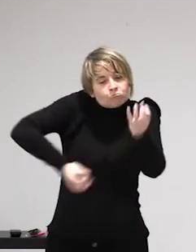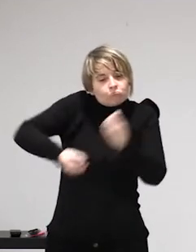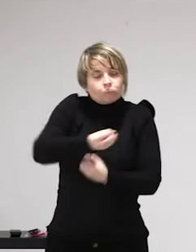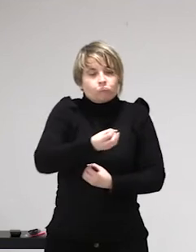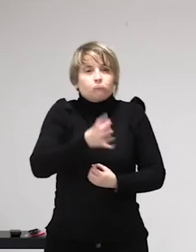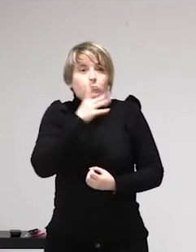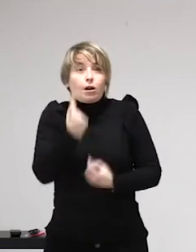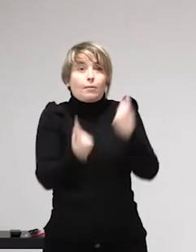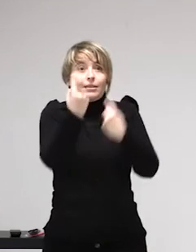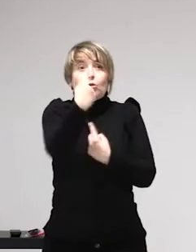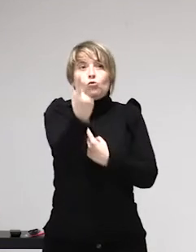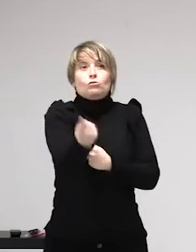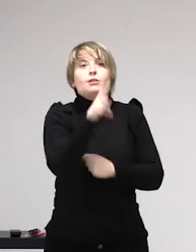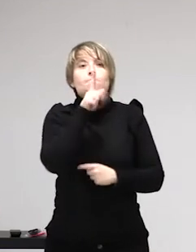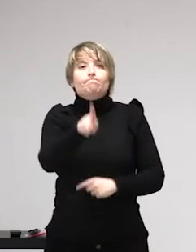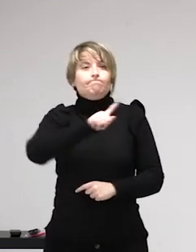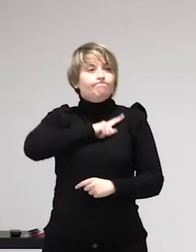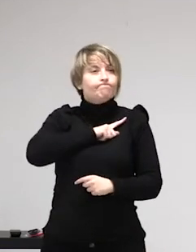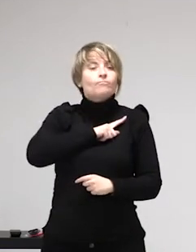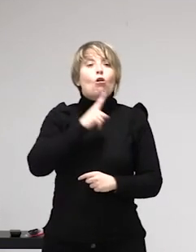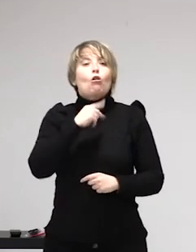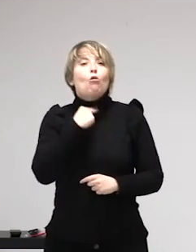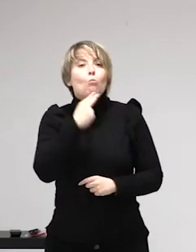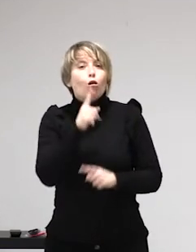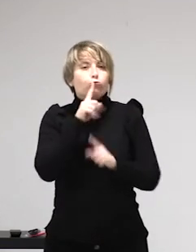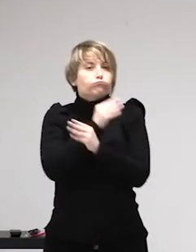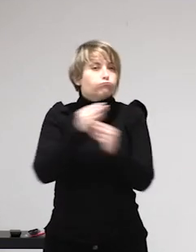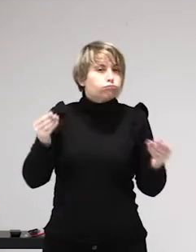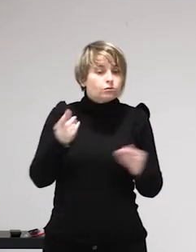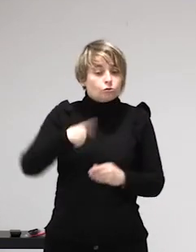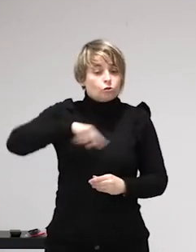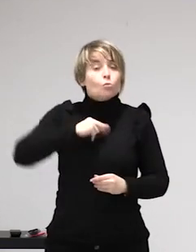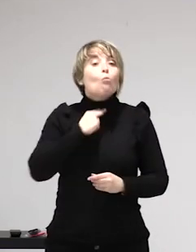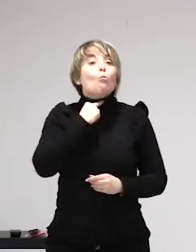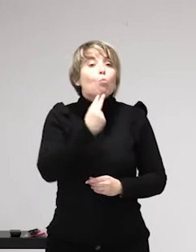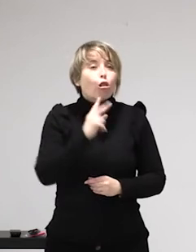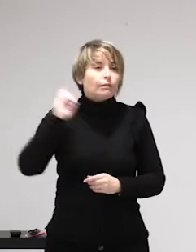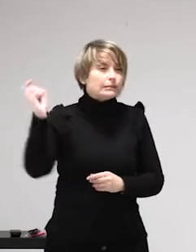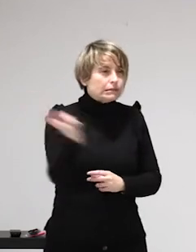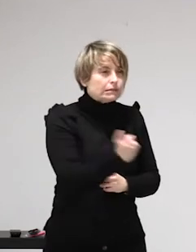Itzider Pérez de Cárcamo, que os va a explicar un poquito ahora en qué va a consistir este espacio.